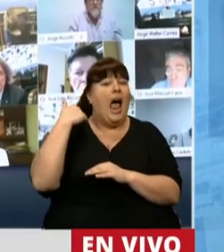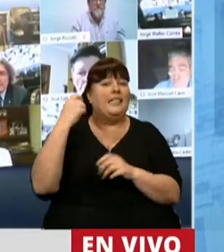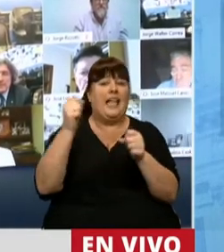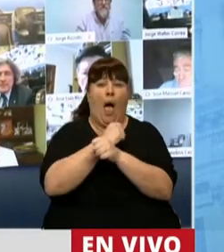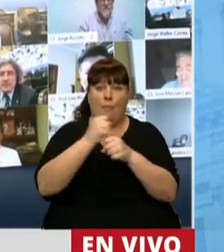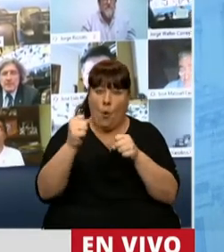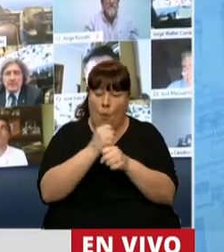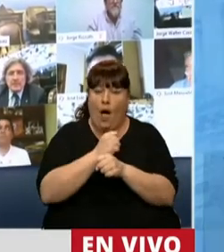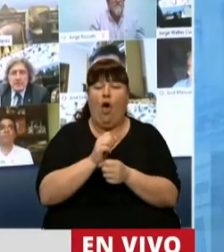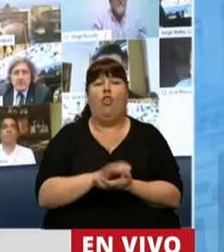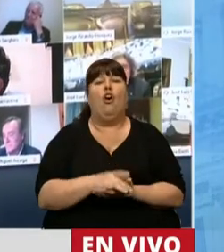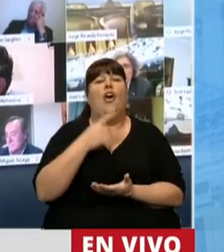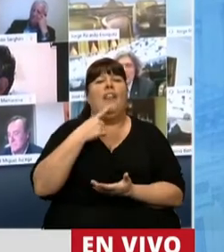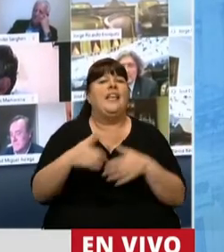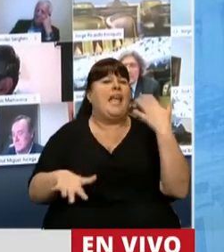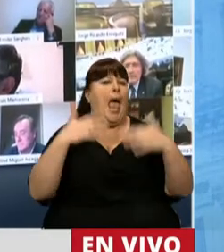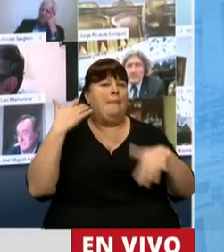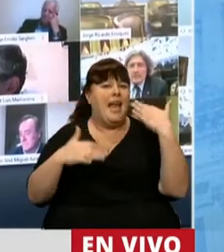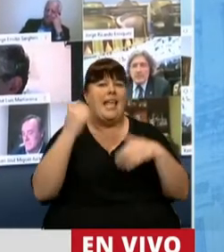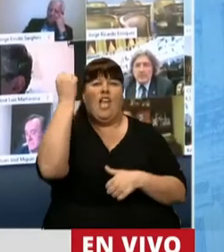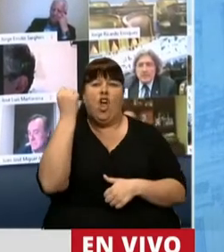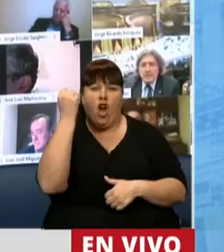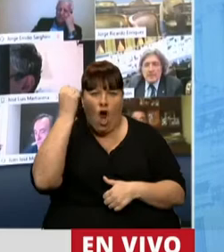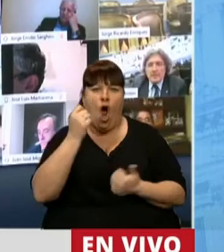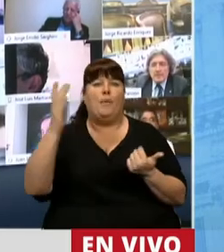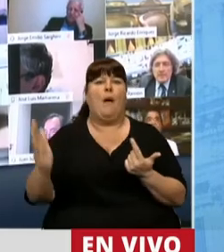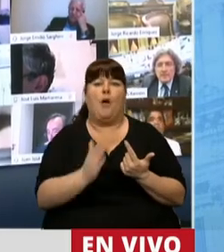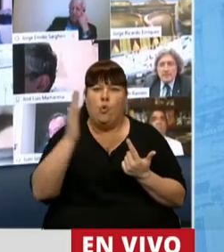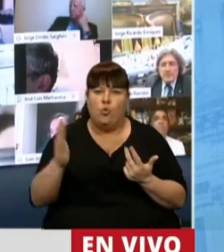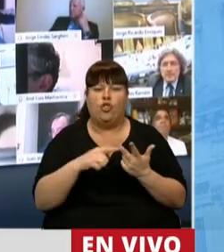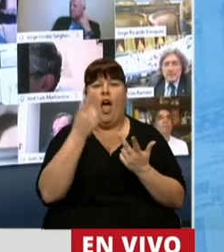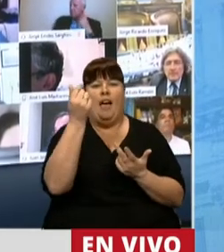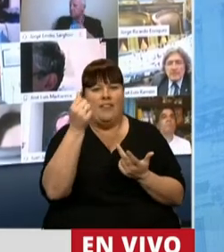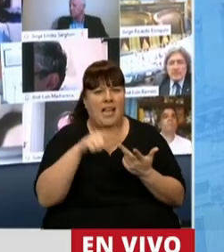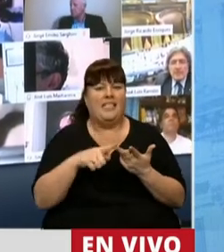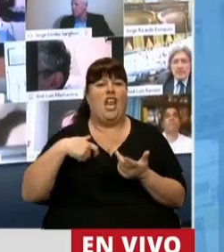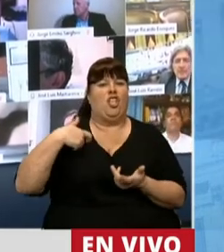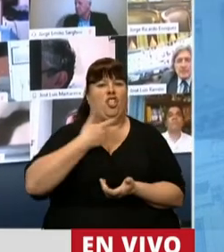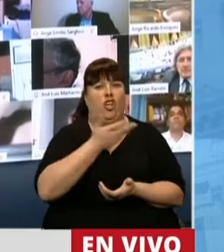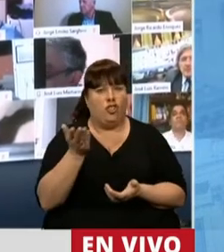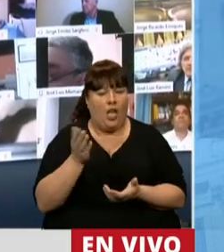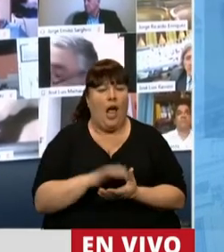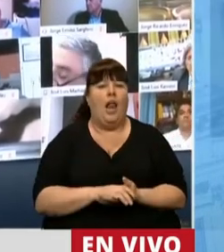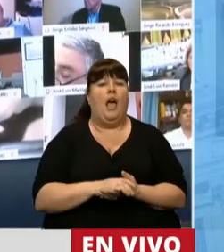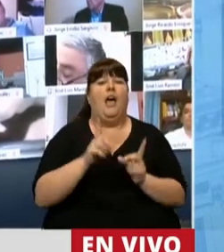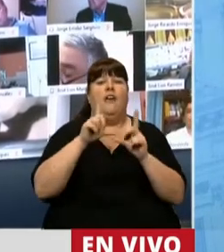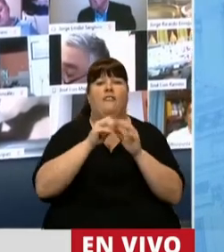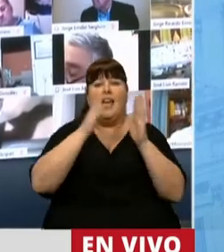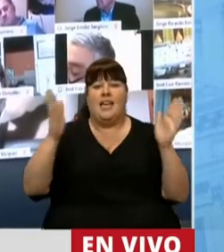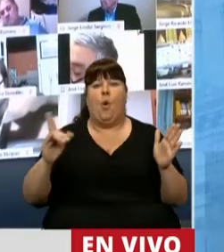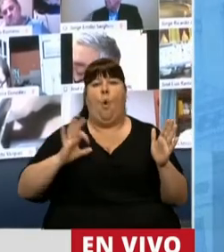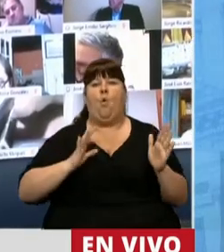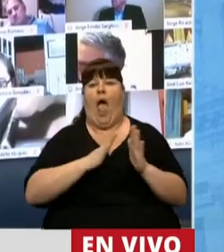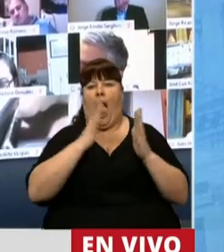su sanción, establecía la emergencia económica, productiva, financiera y social por el término de